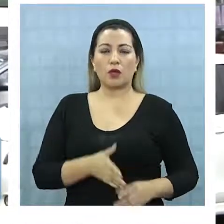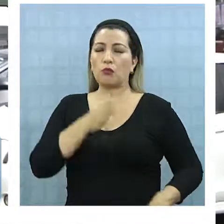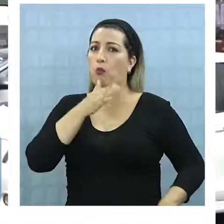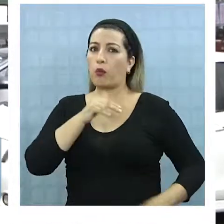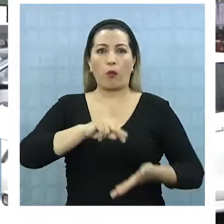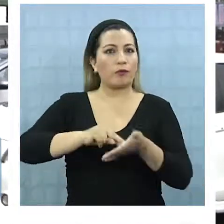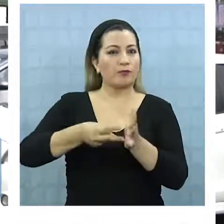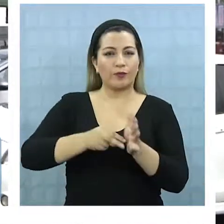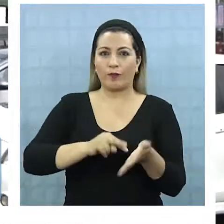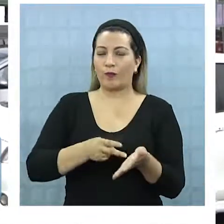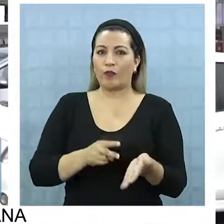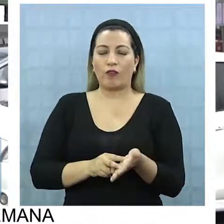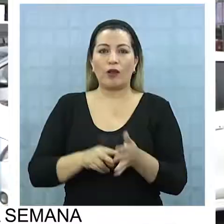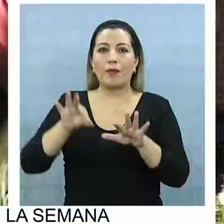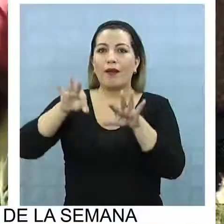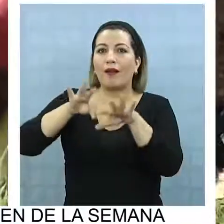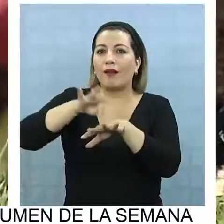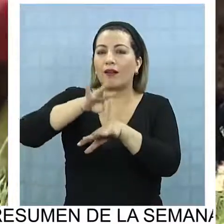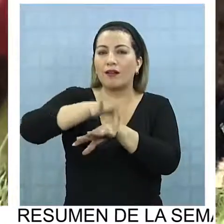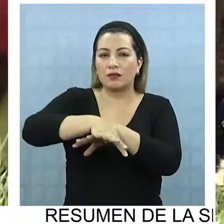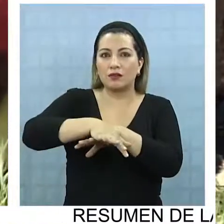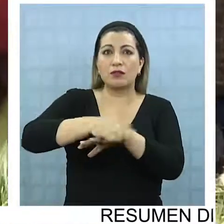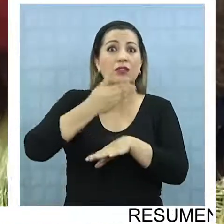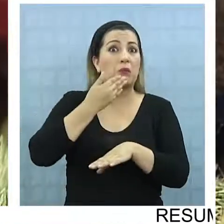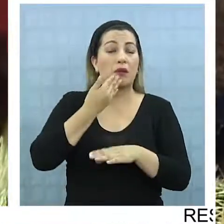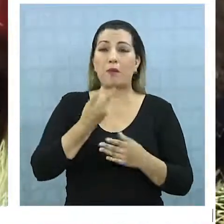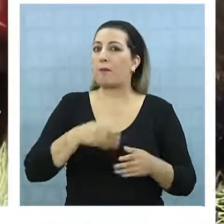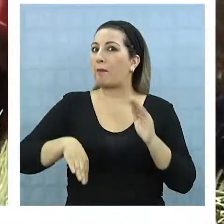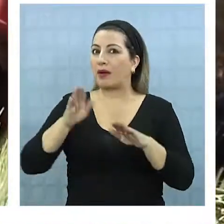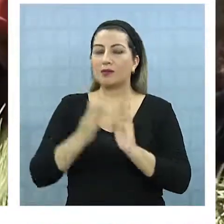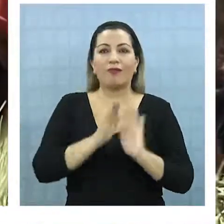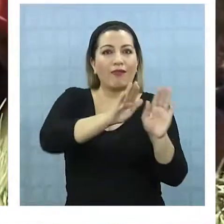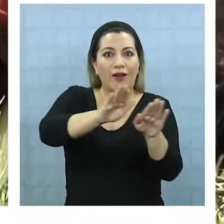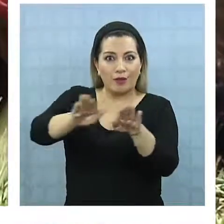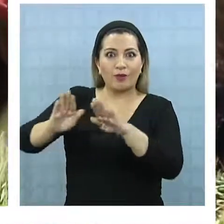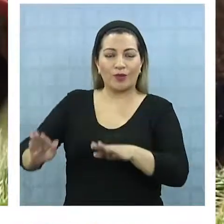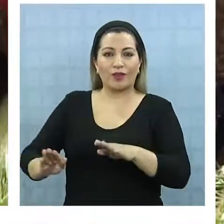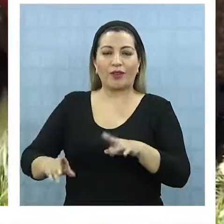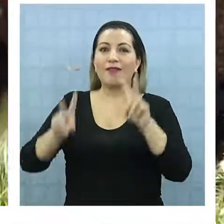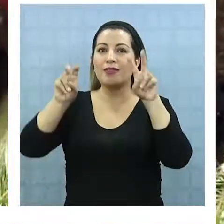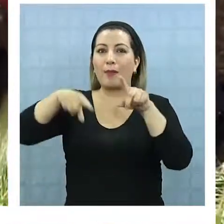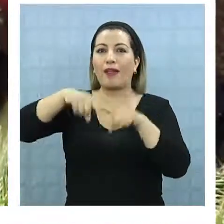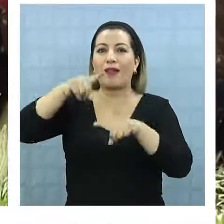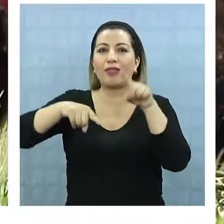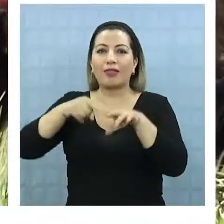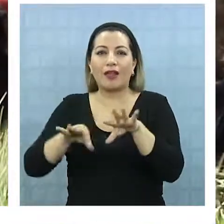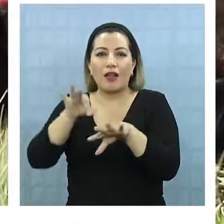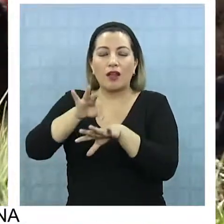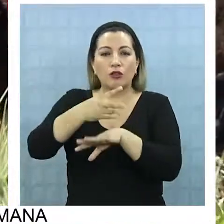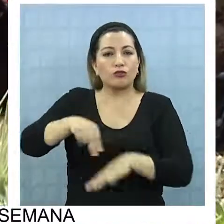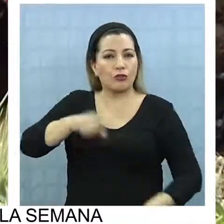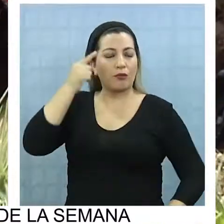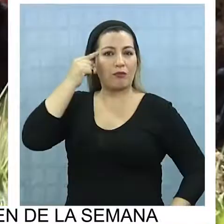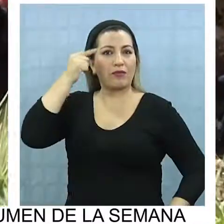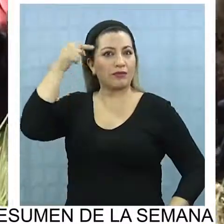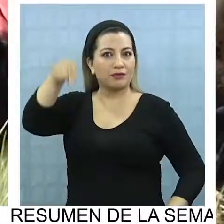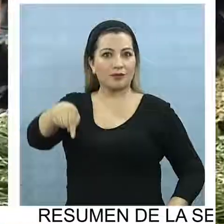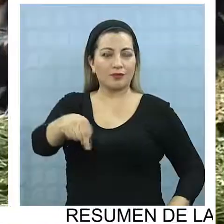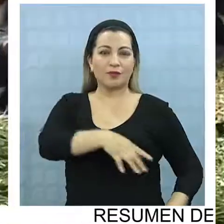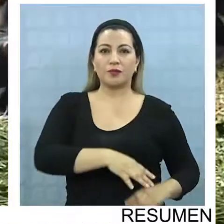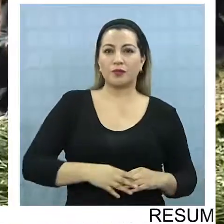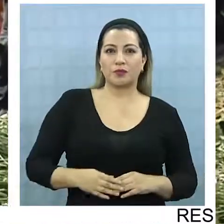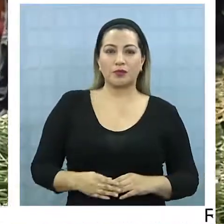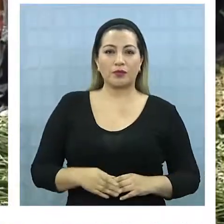afectaría por ningún motivo a la agricultura, es más, la beneficiaría si es que lo que se piensa, el